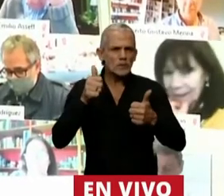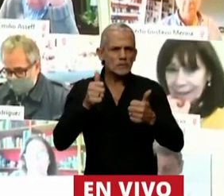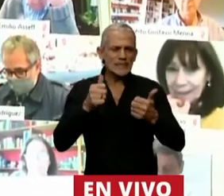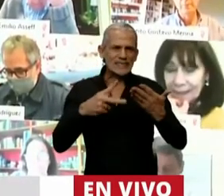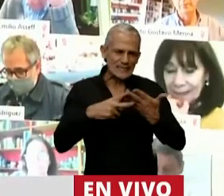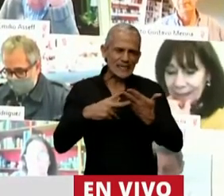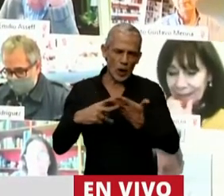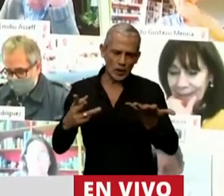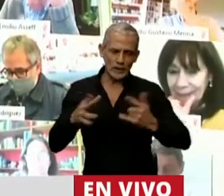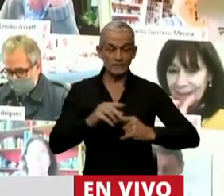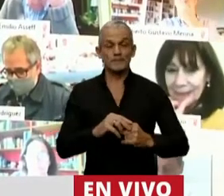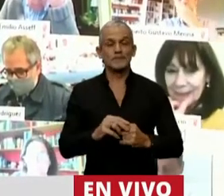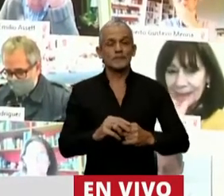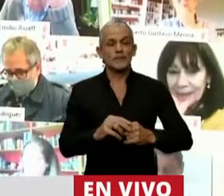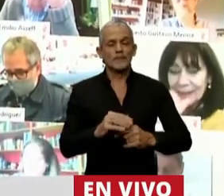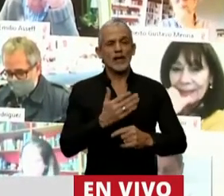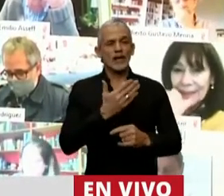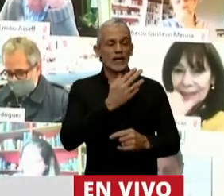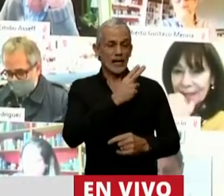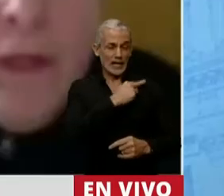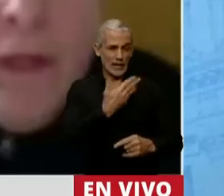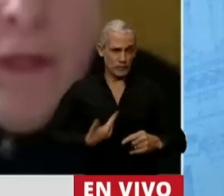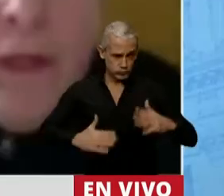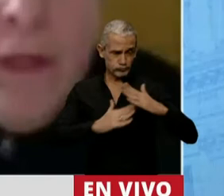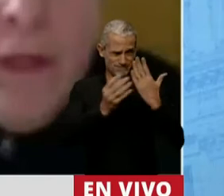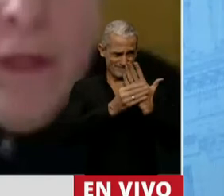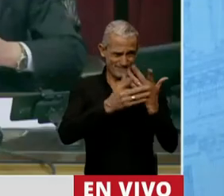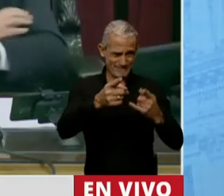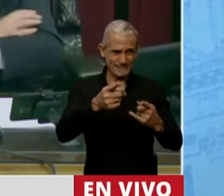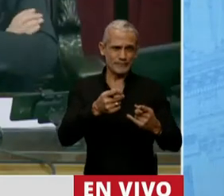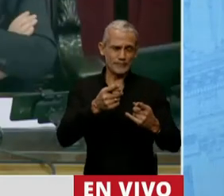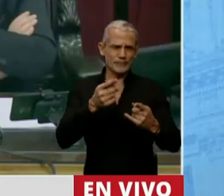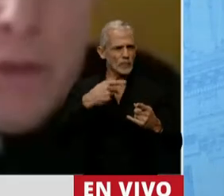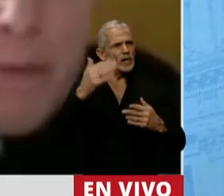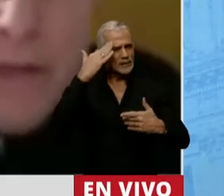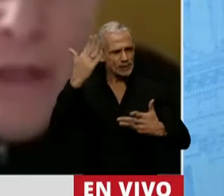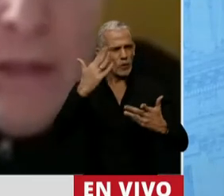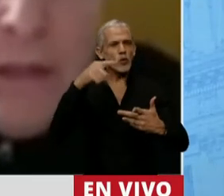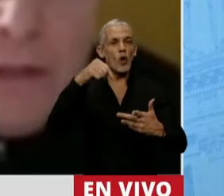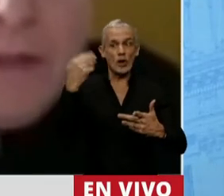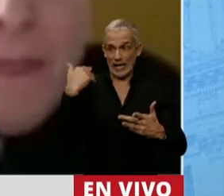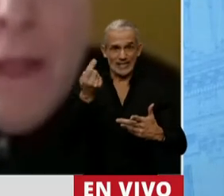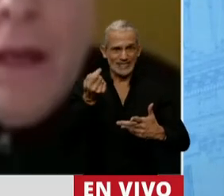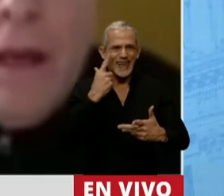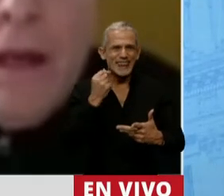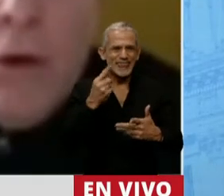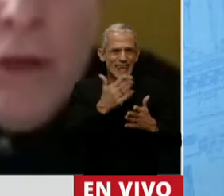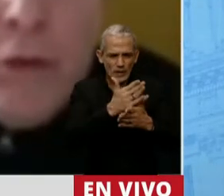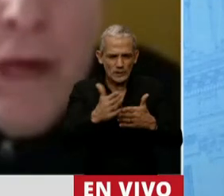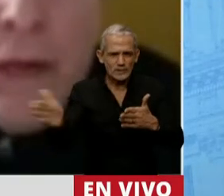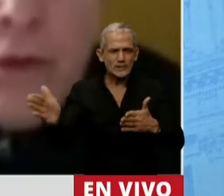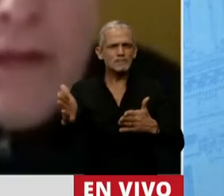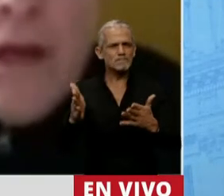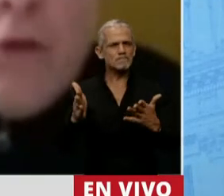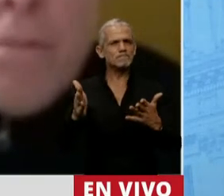Señor jefe de gabinete, lo saludo. Le digo que en estos días ha ocurrido algo sin precedentes en